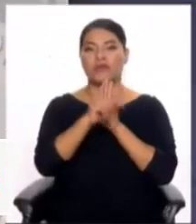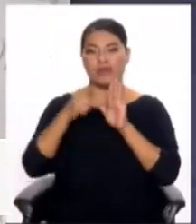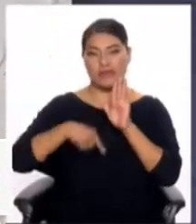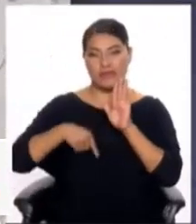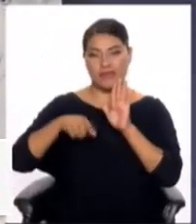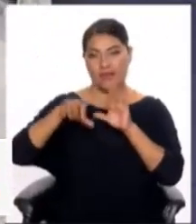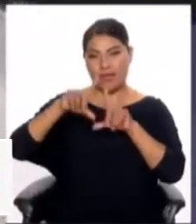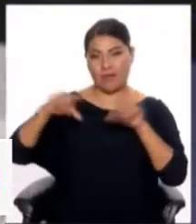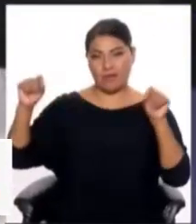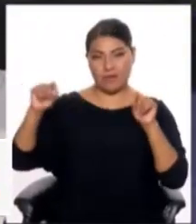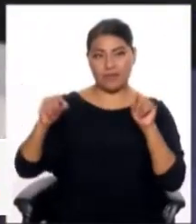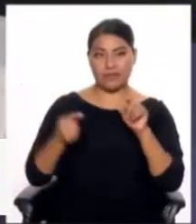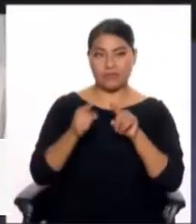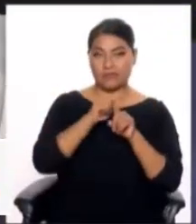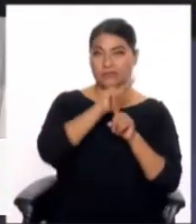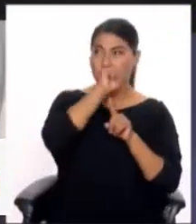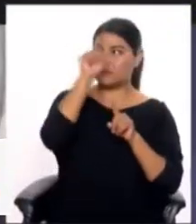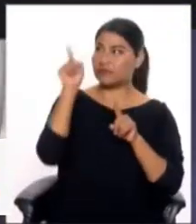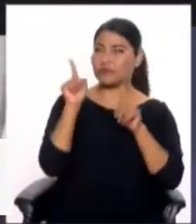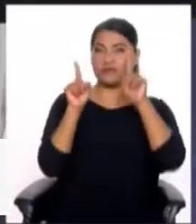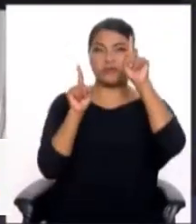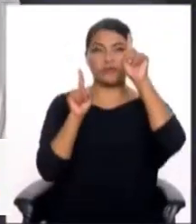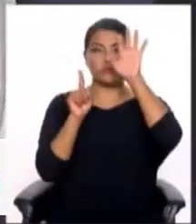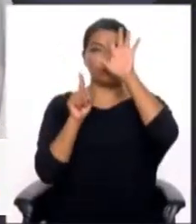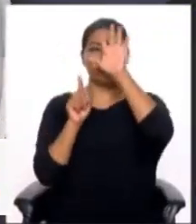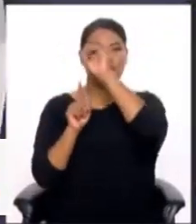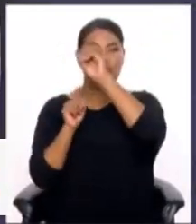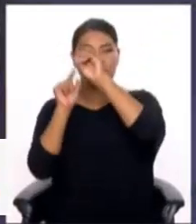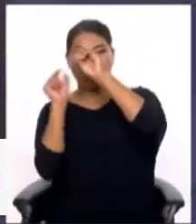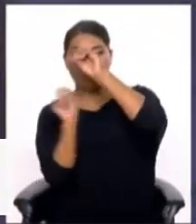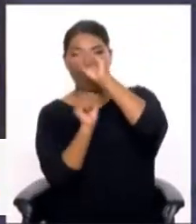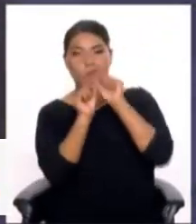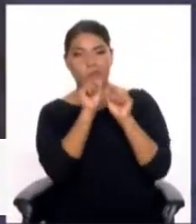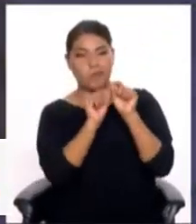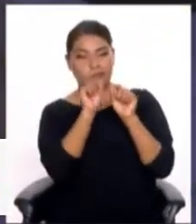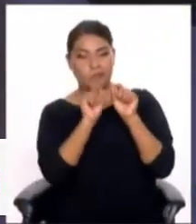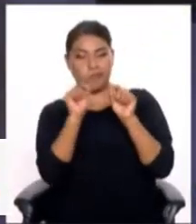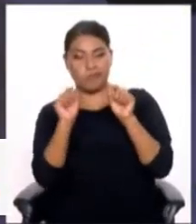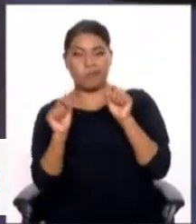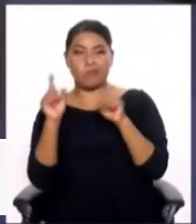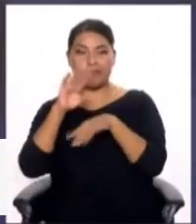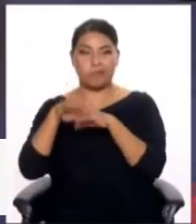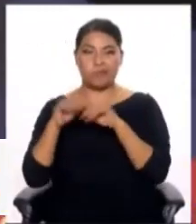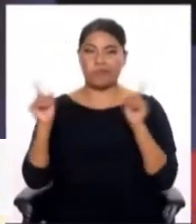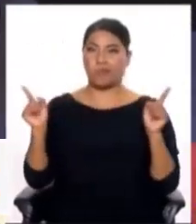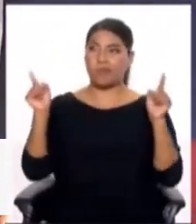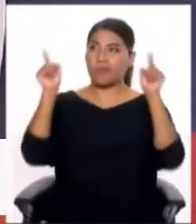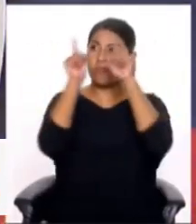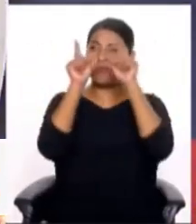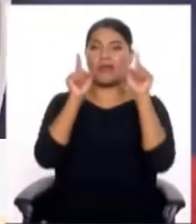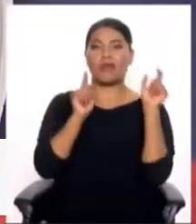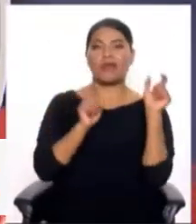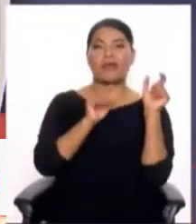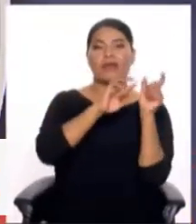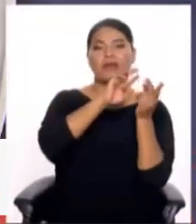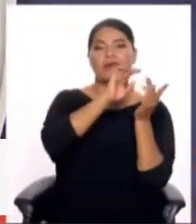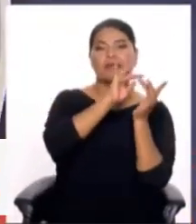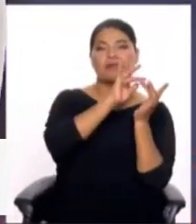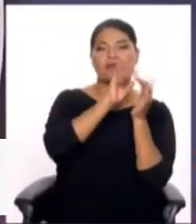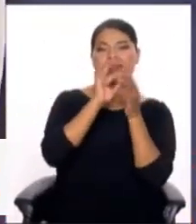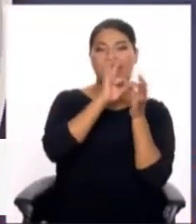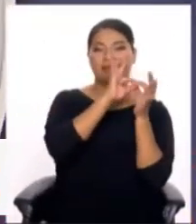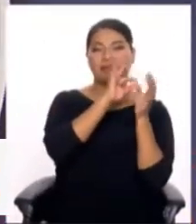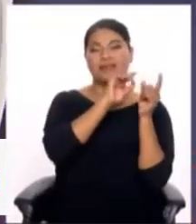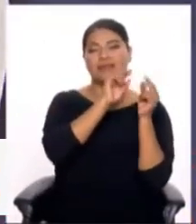comentarios, no olvides de suscribirte a nuestro canal, dale mucho like y lo más importante, comparte nuestra información. Con nosotros será, hasta la